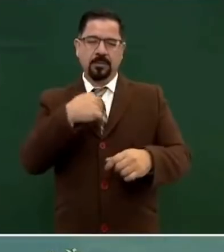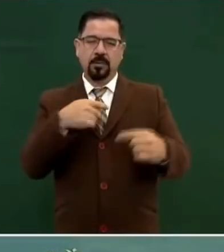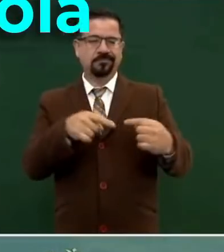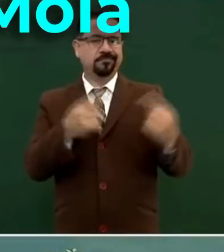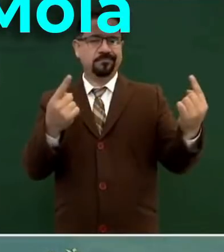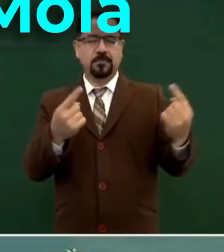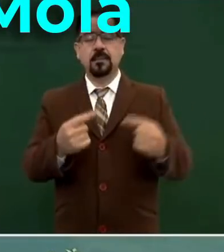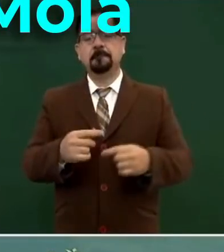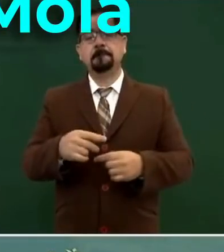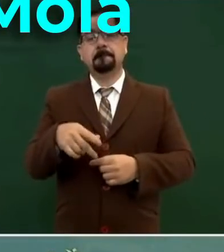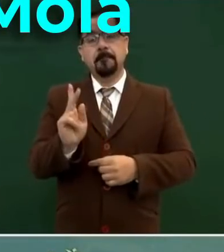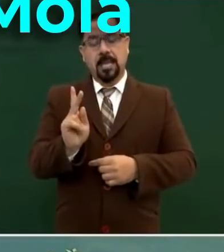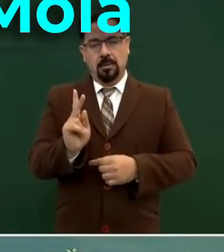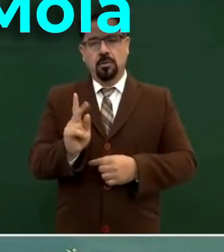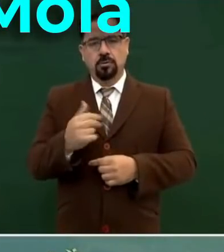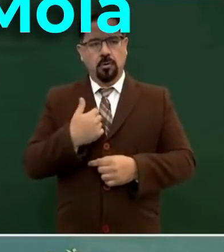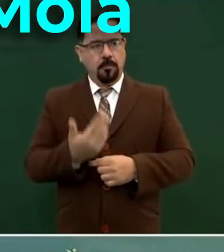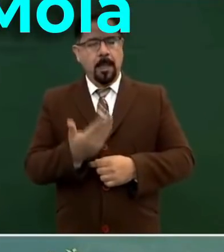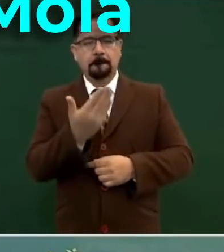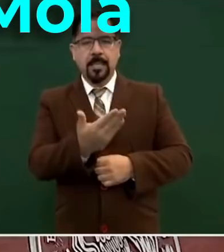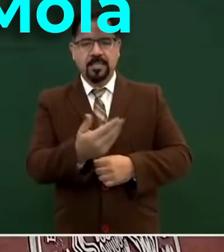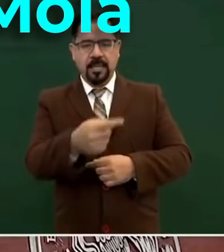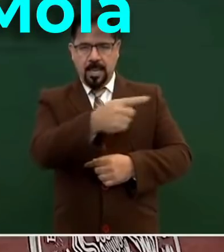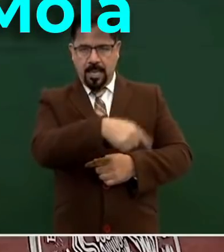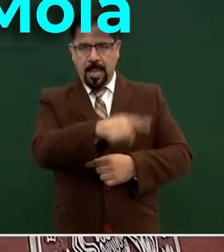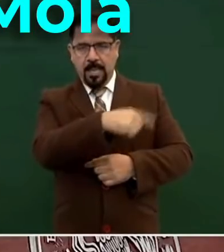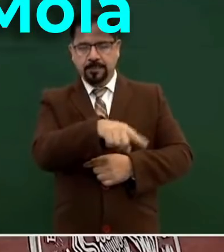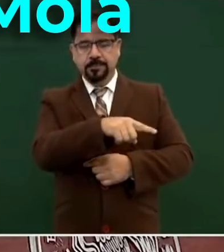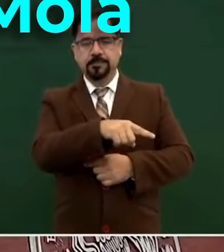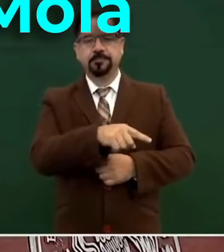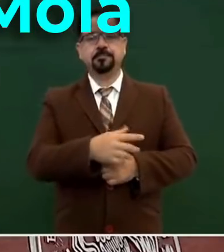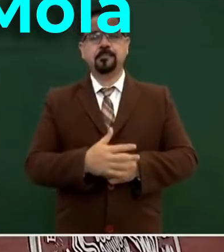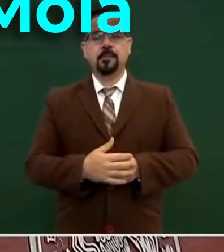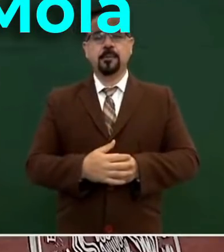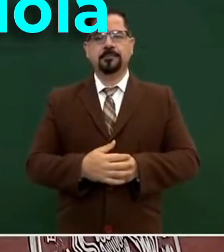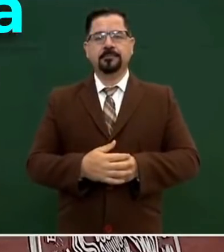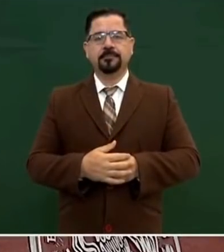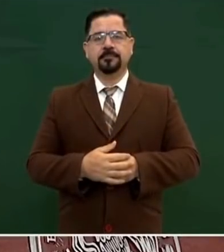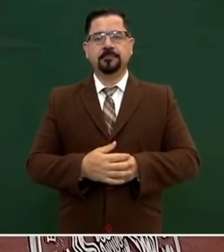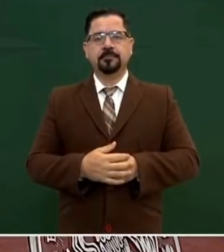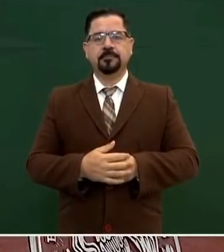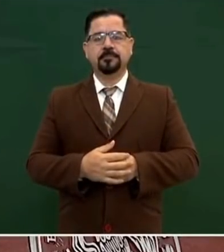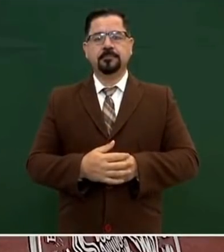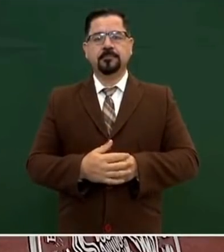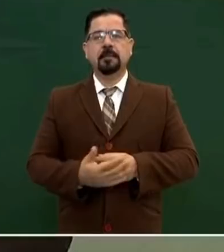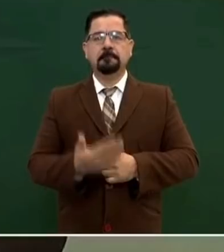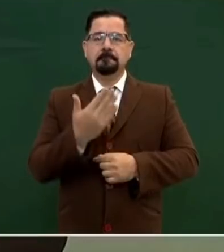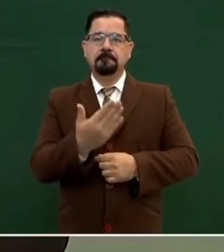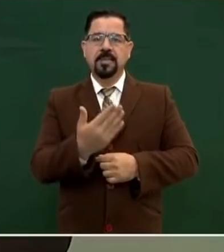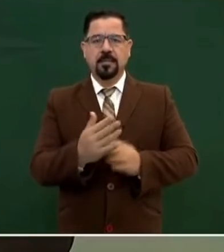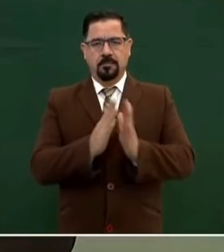Igualmente les voy a pedir que soliciten al SAT,